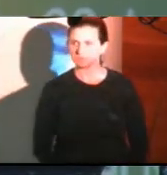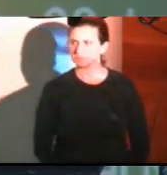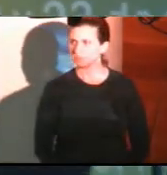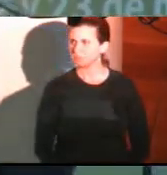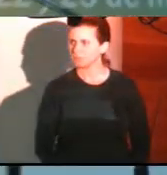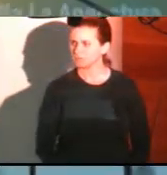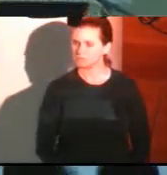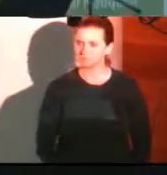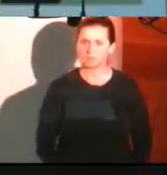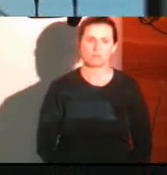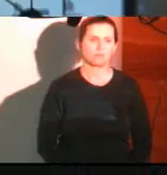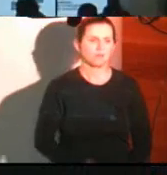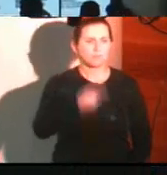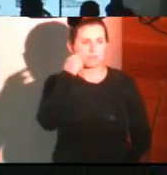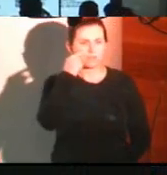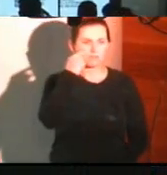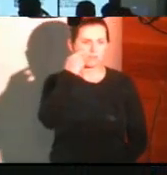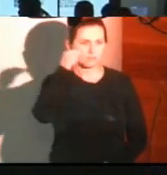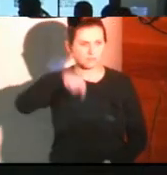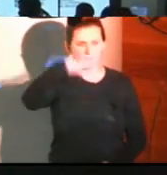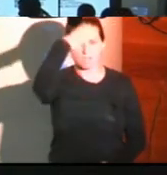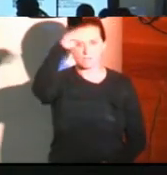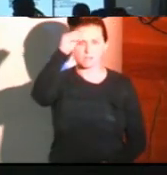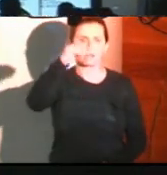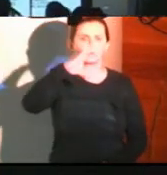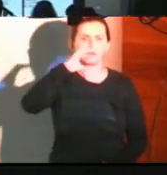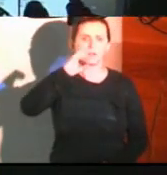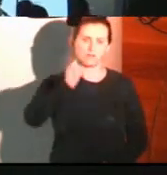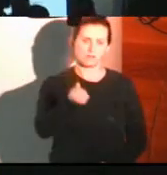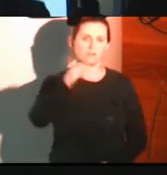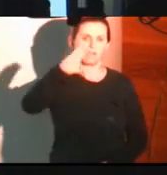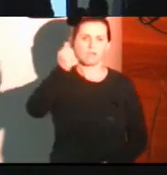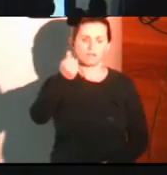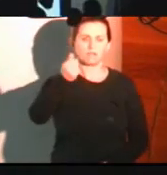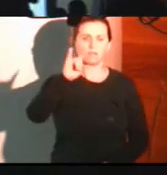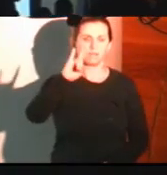Ha sido la palabra del señor Intendente Municipal de Villa Langostura, profesor Roberto.